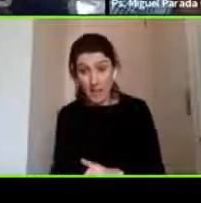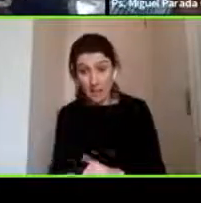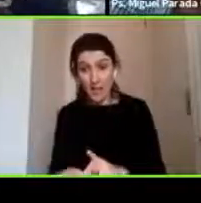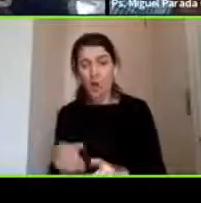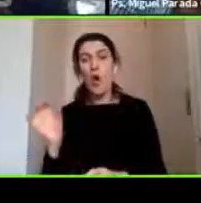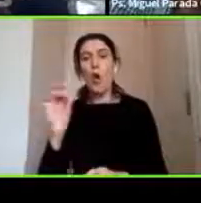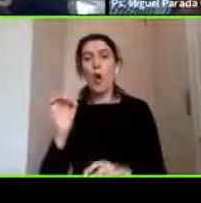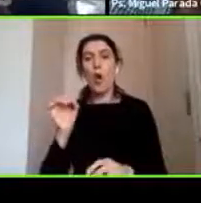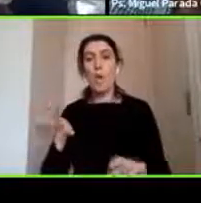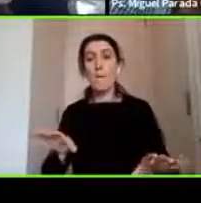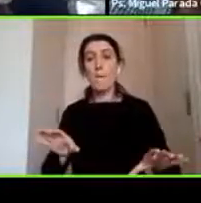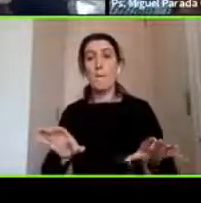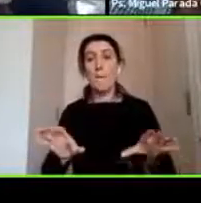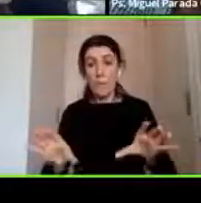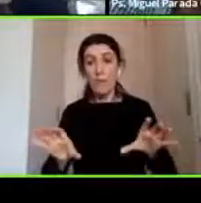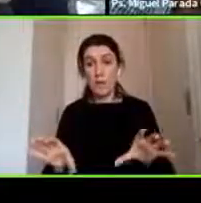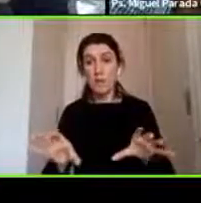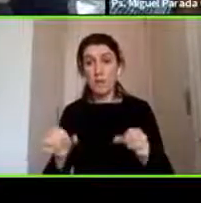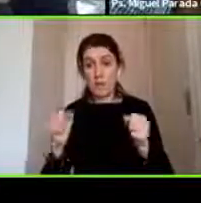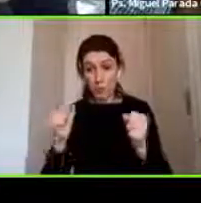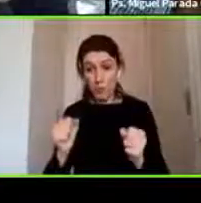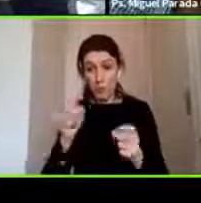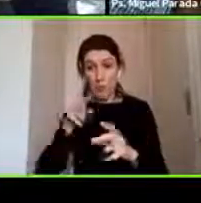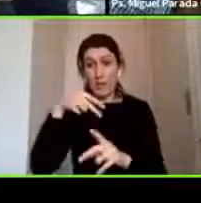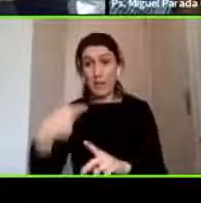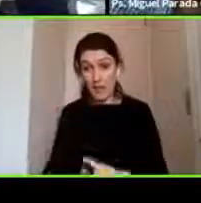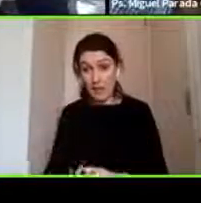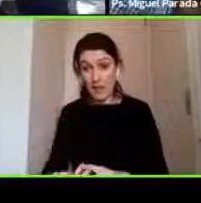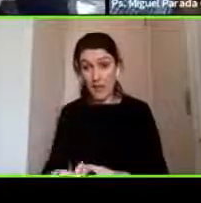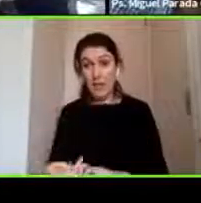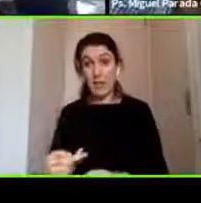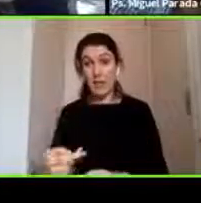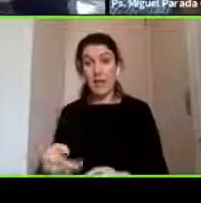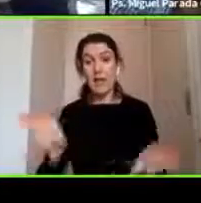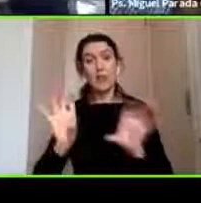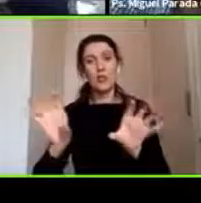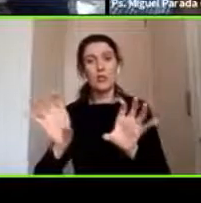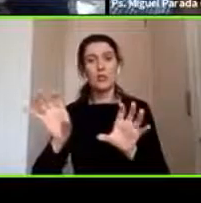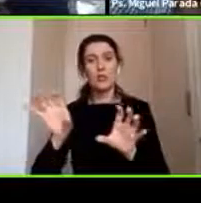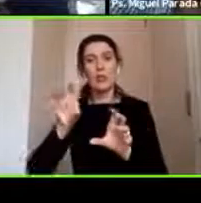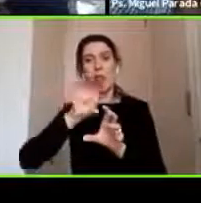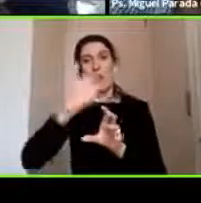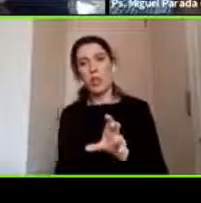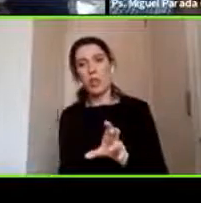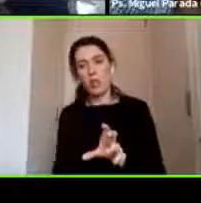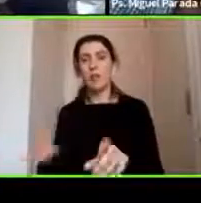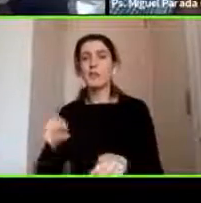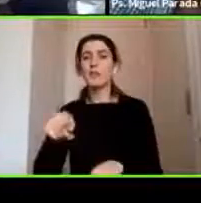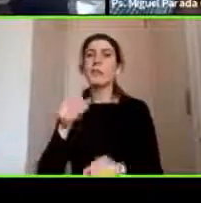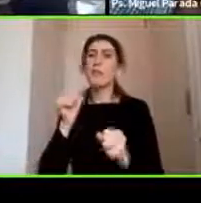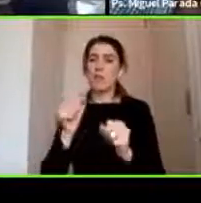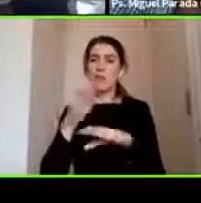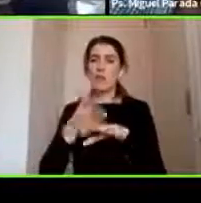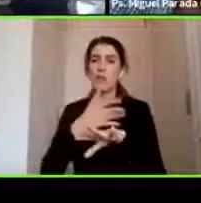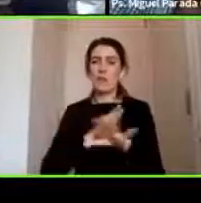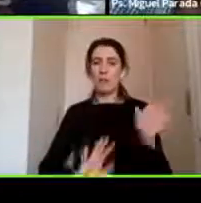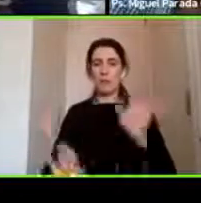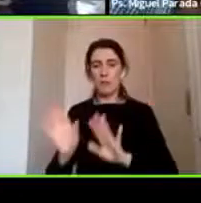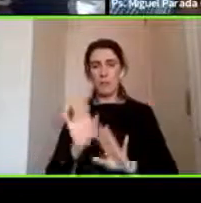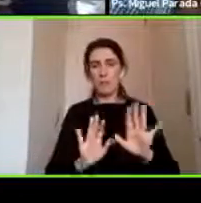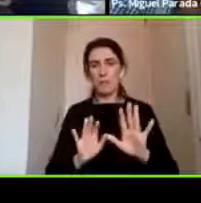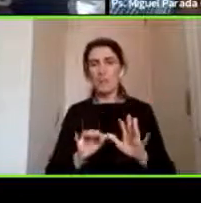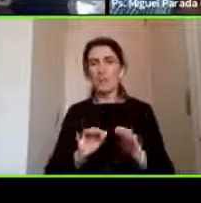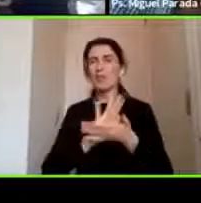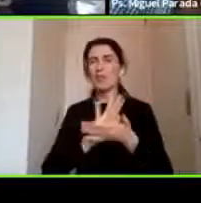se pueden caer las cosas en nuestro hogar ya es una alternativa de poder prevenir en el fondo fijando los